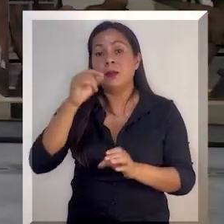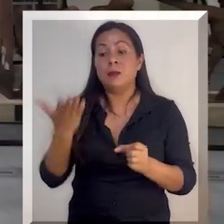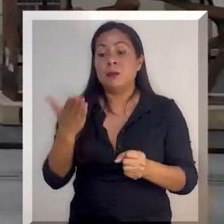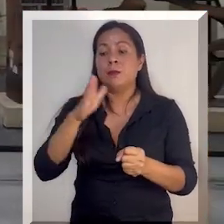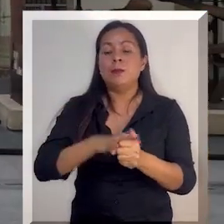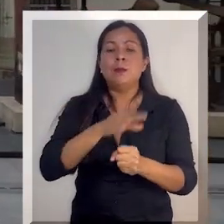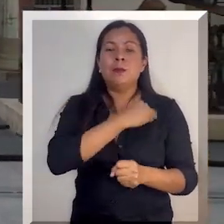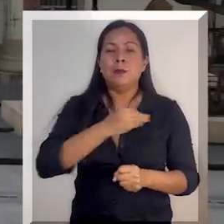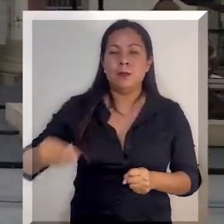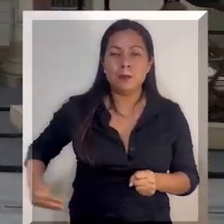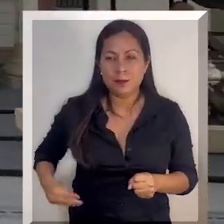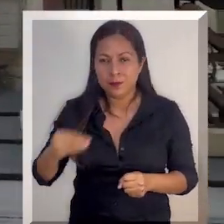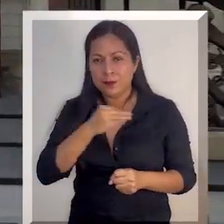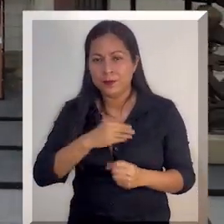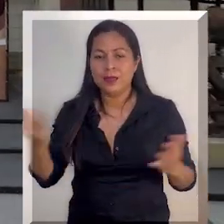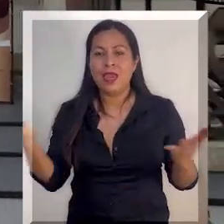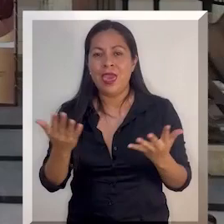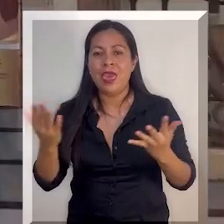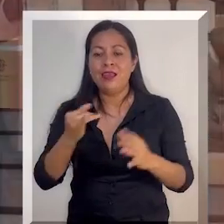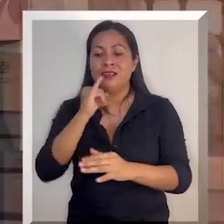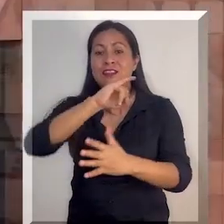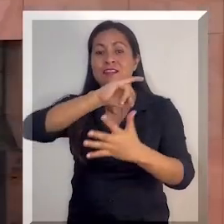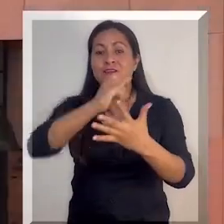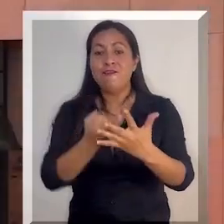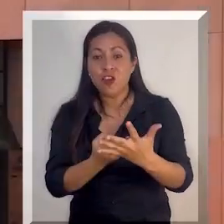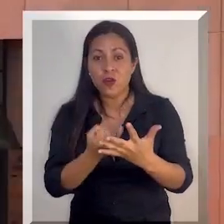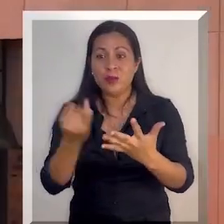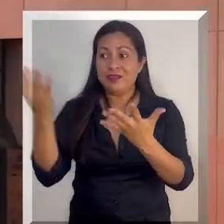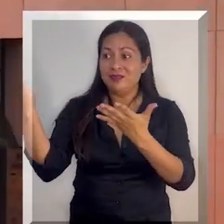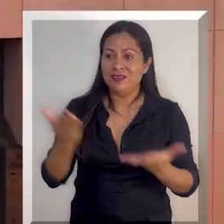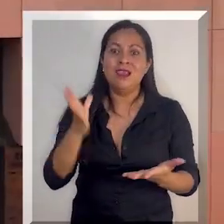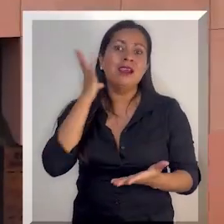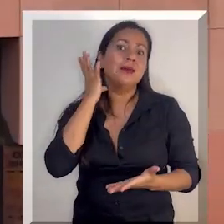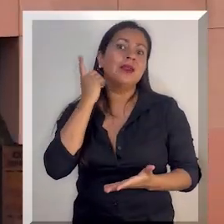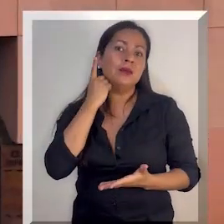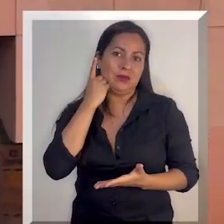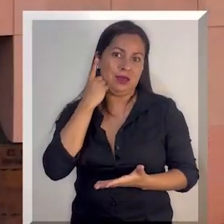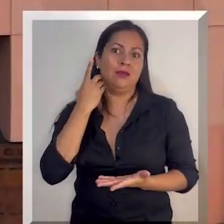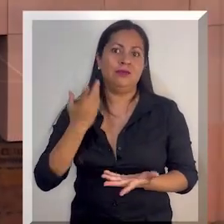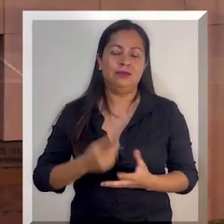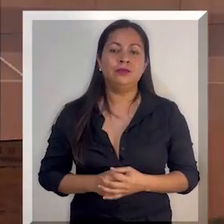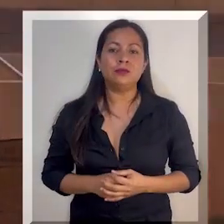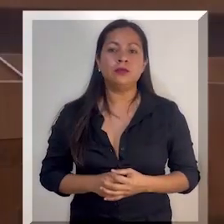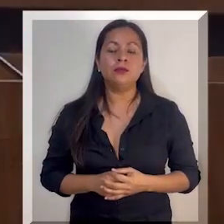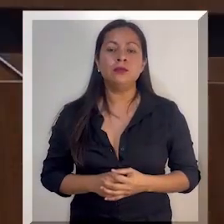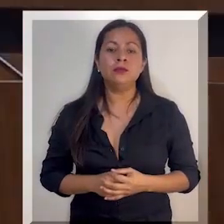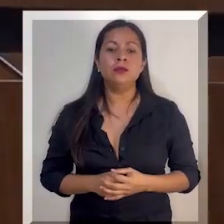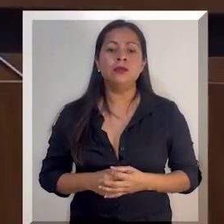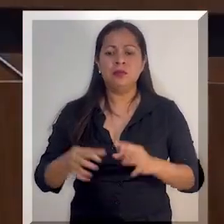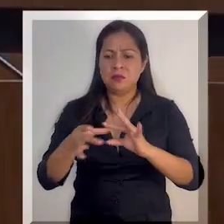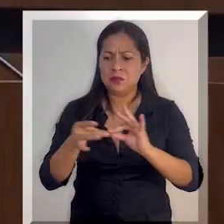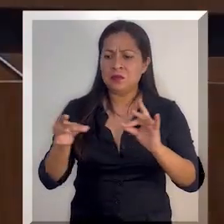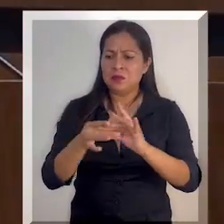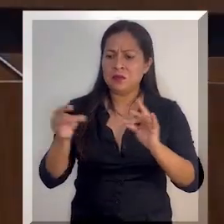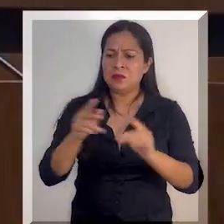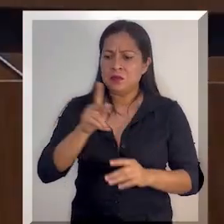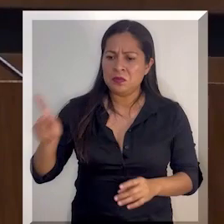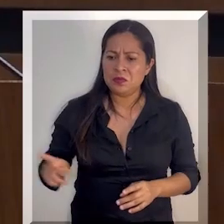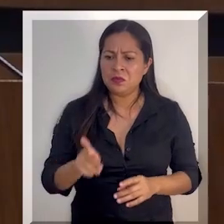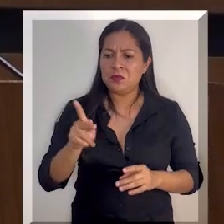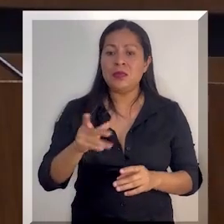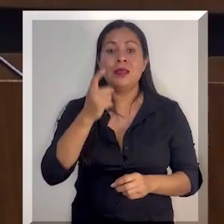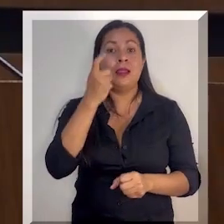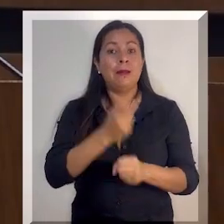para que las administraciones municipales hagan llegar sus informes al Congreso del Estado. Rendir al pueblo en sesión